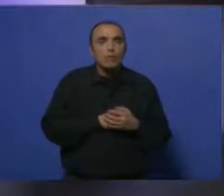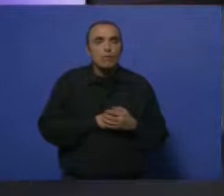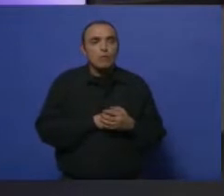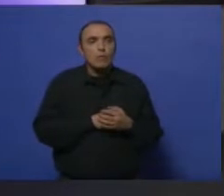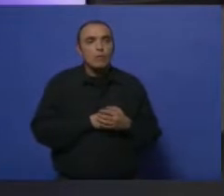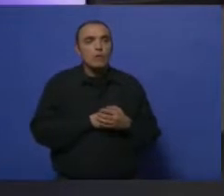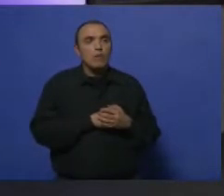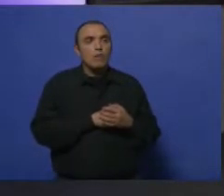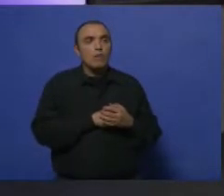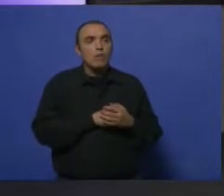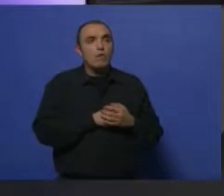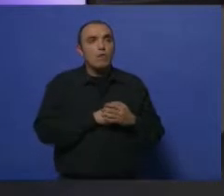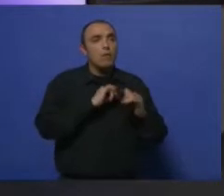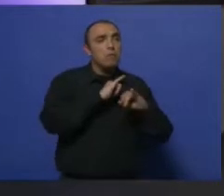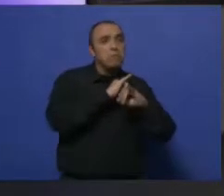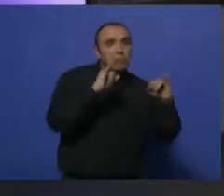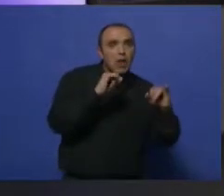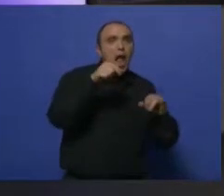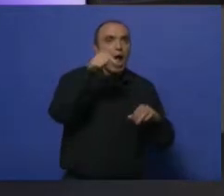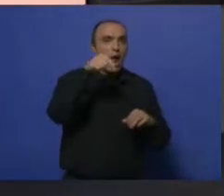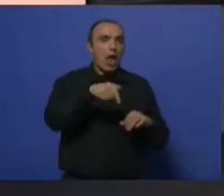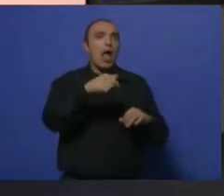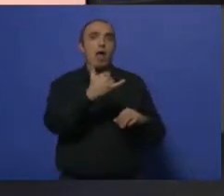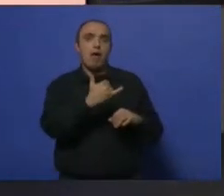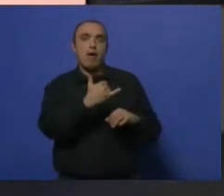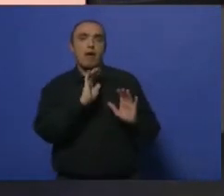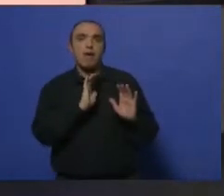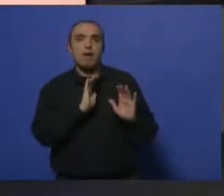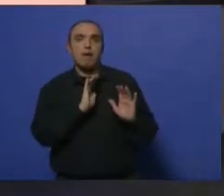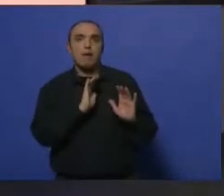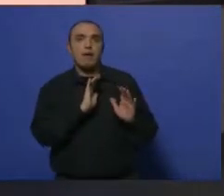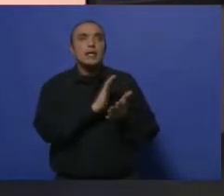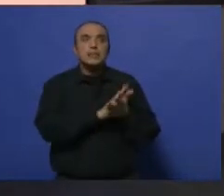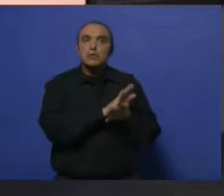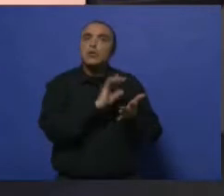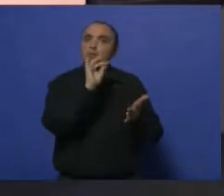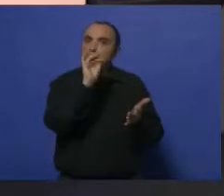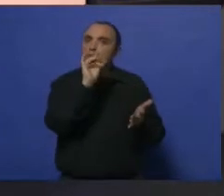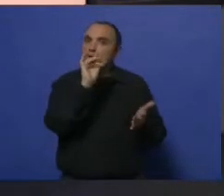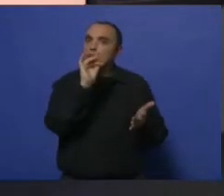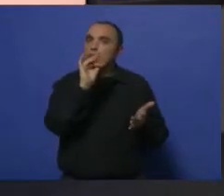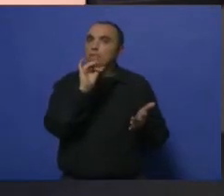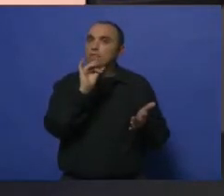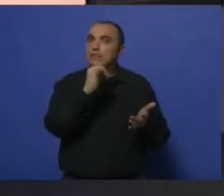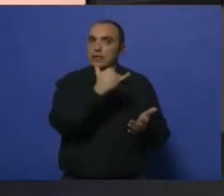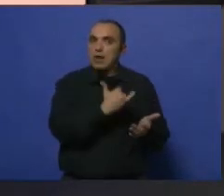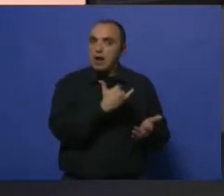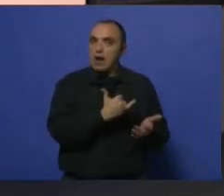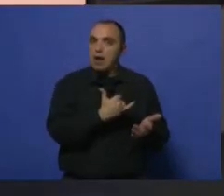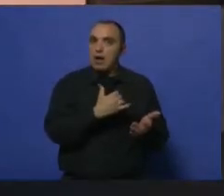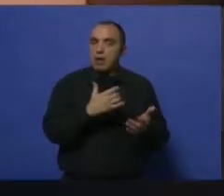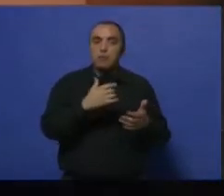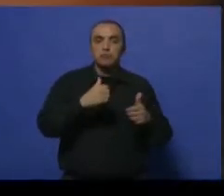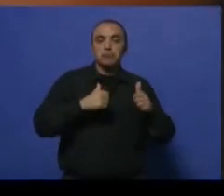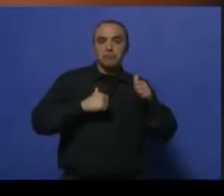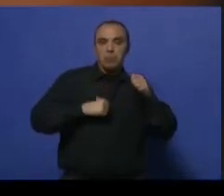faringitis habitualmente no se complican. El caso complicado es el que se complica habitualmente con neumonía, con neumonías con